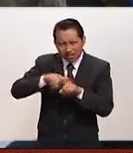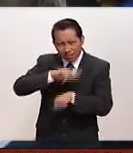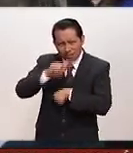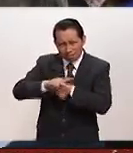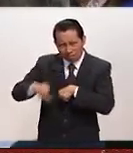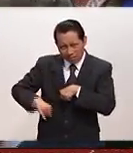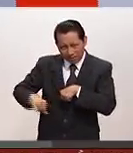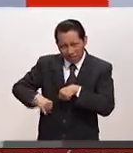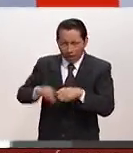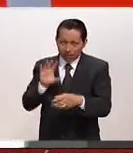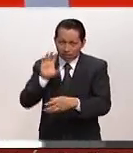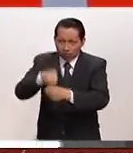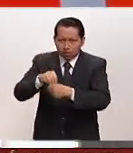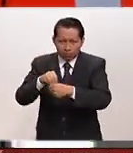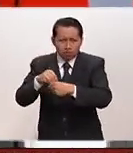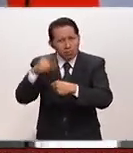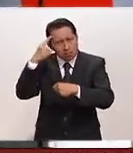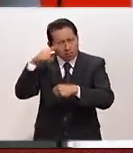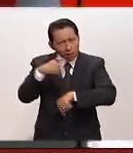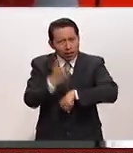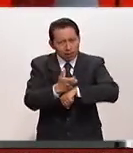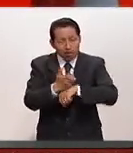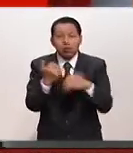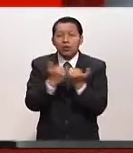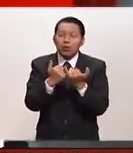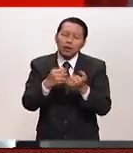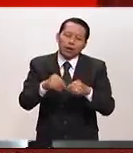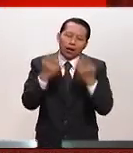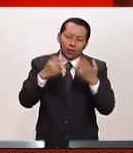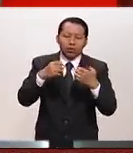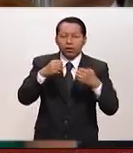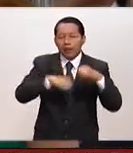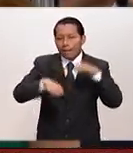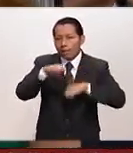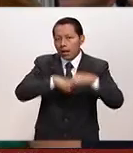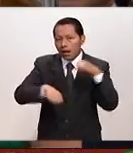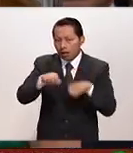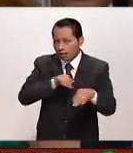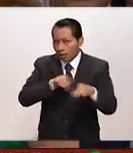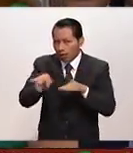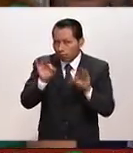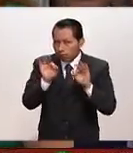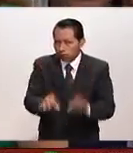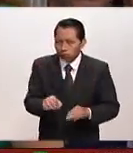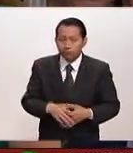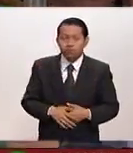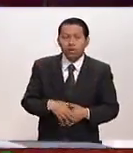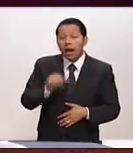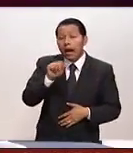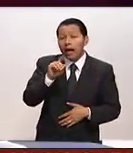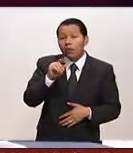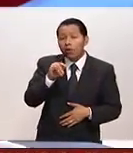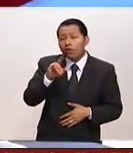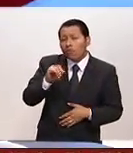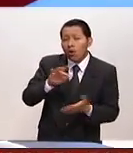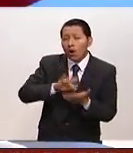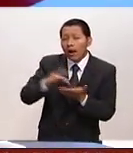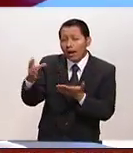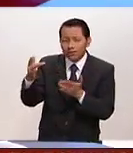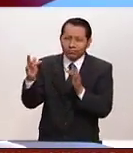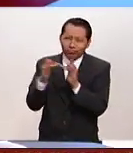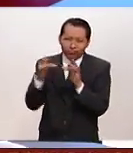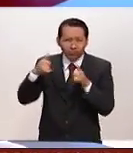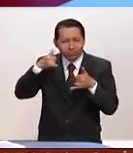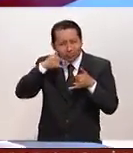Estados Unidos, y por supuesto, que nuestros consulados trabajen como deben de trabajar. Adolfo, aborde, muchísimas gracias por estar con nosotros en México al día que